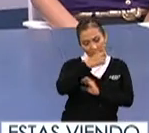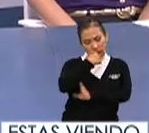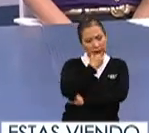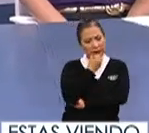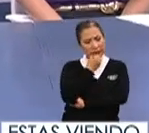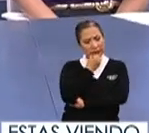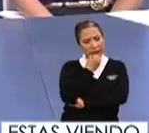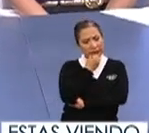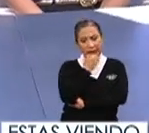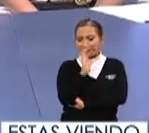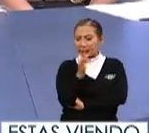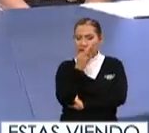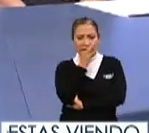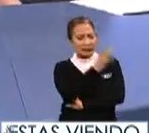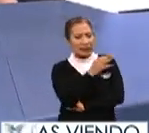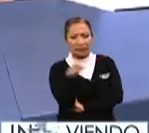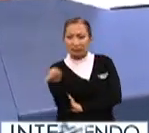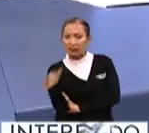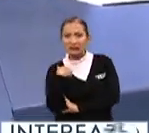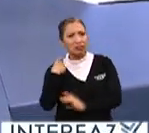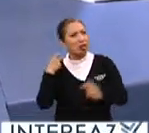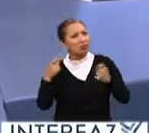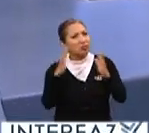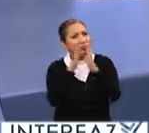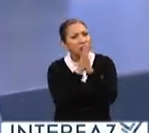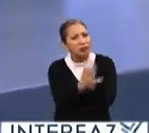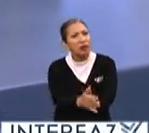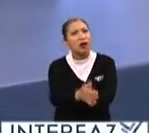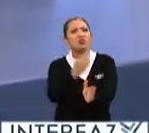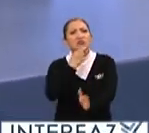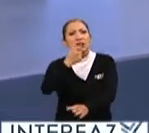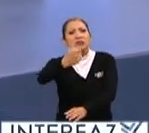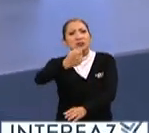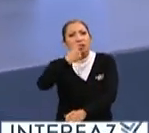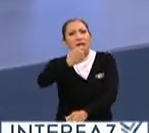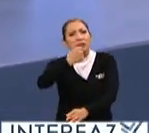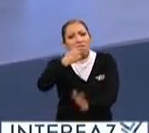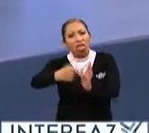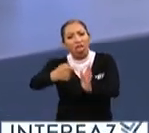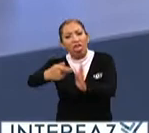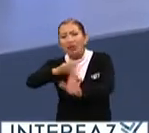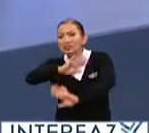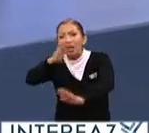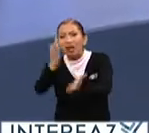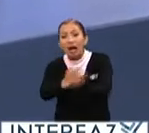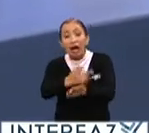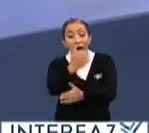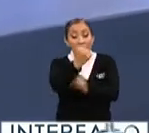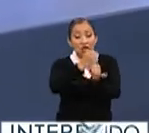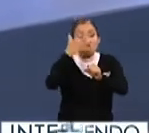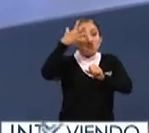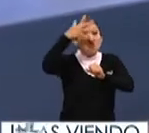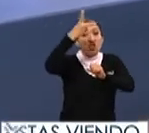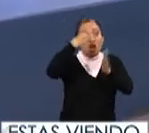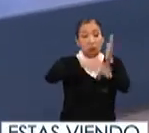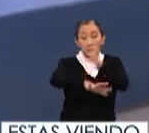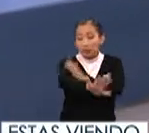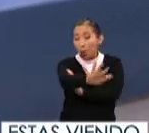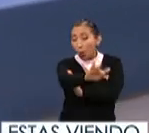tratando de ver que es que si no controlamos este problema en el año 2050